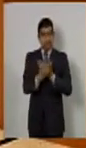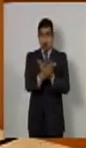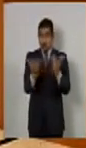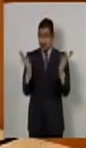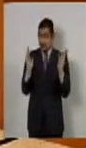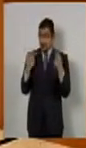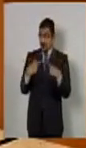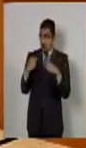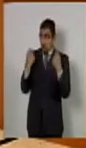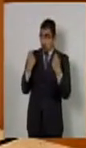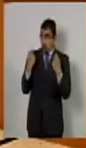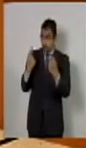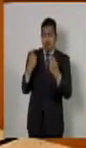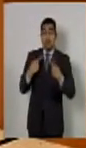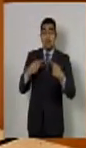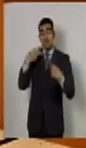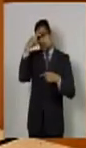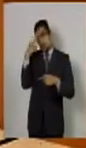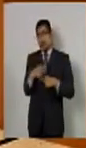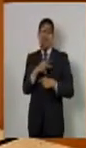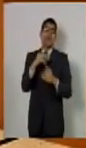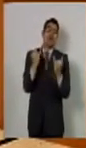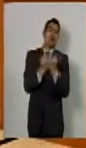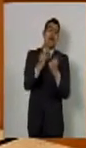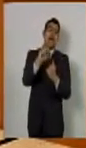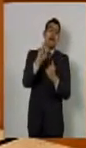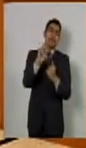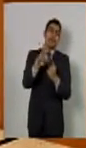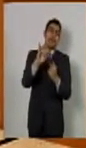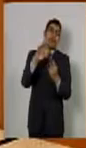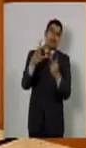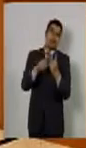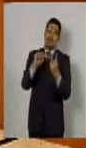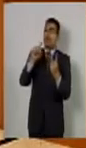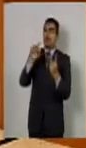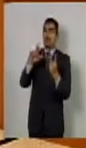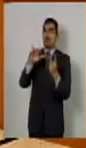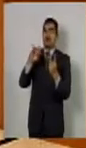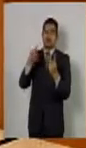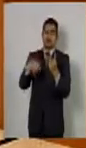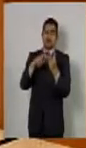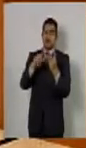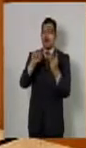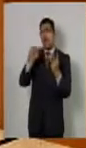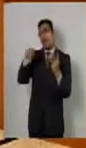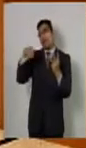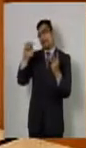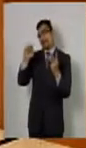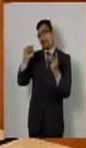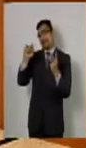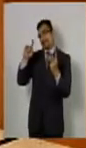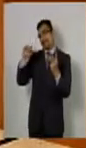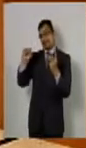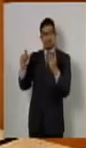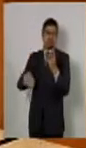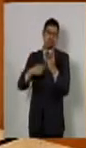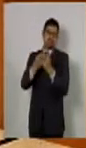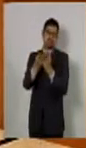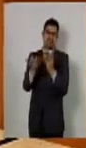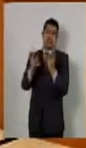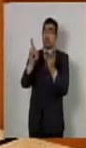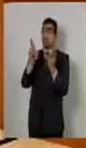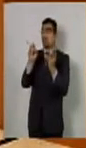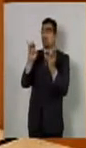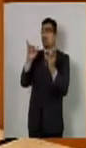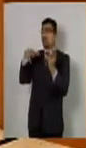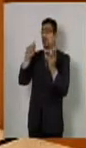mexicanos como Javier Barros, como Carlos Fuentes, como Jaime Sabines y Rufino